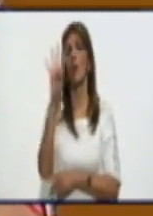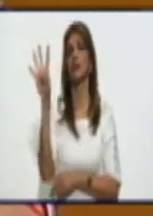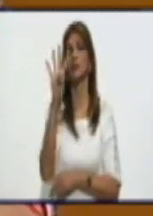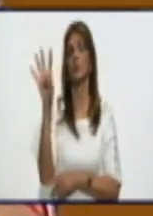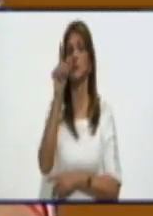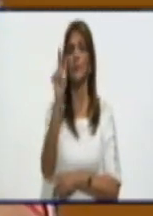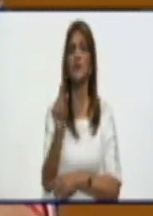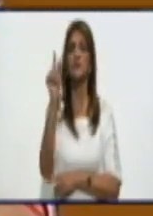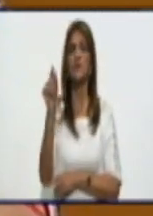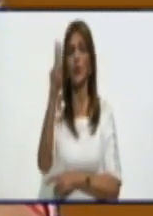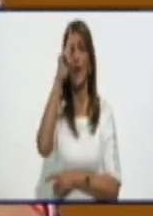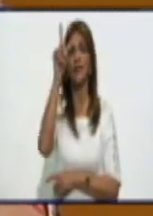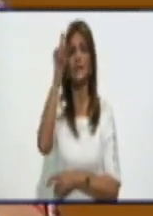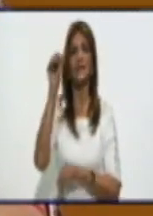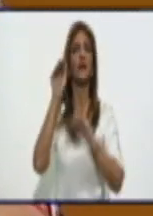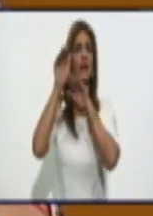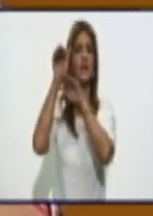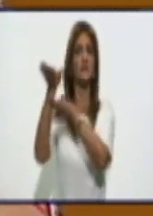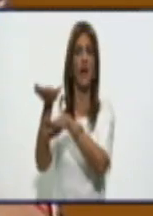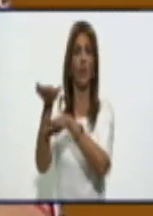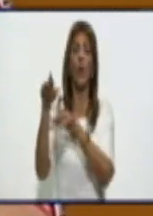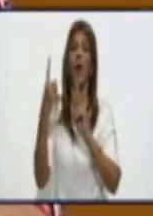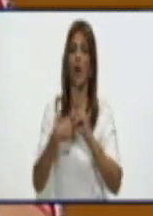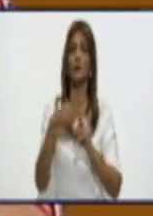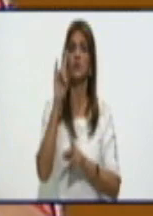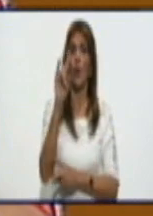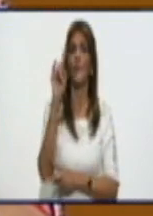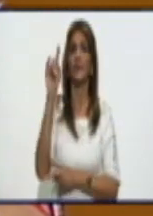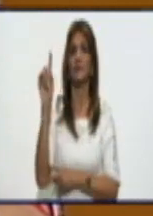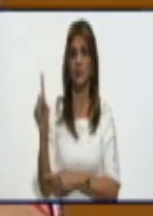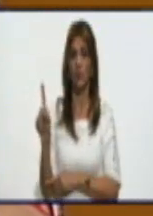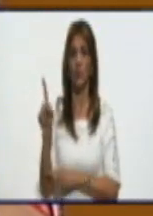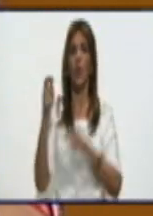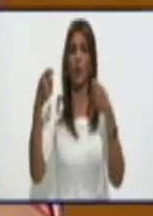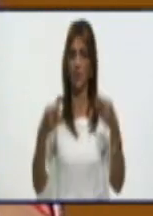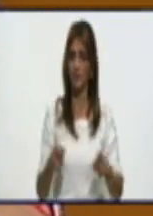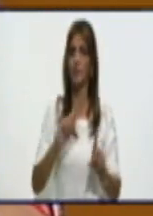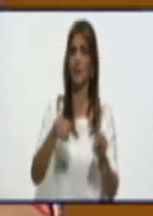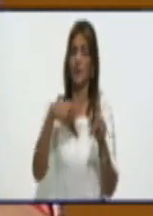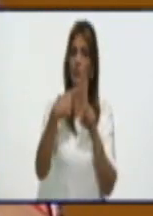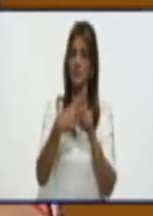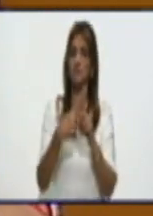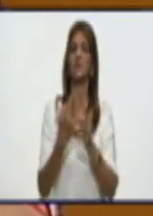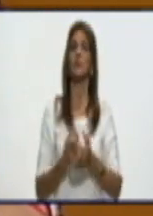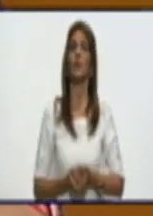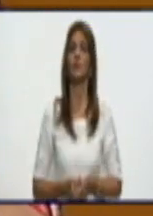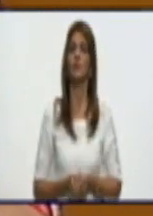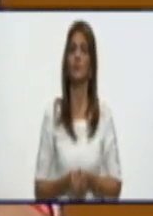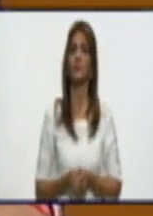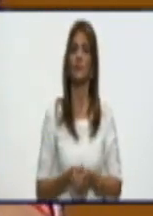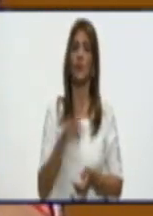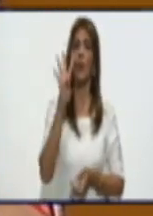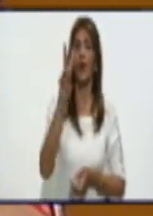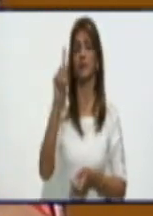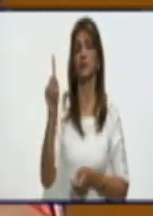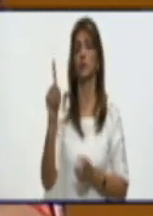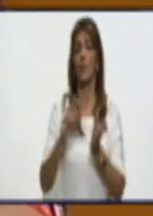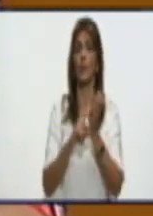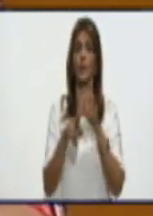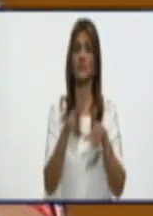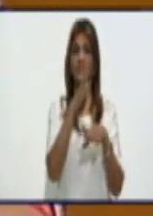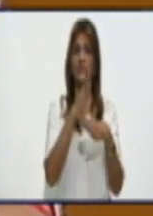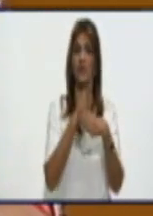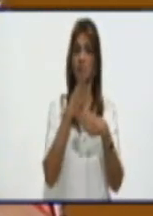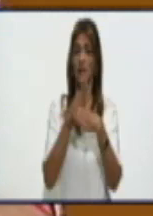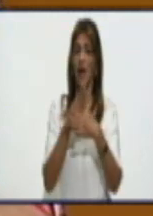en los diferentes centros de aislamiento. Tenemos 91 activos confirmados dentro de la provincia, 41 en la provincia de Santiago de